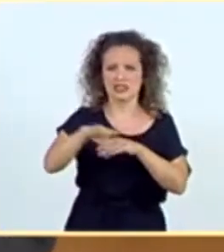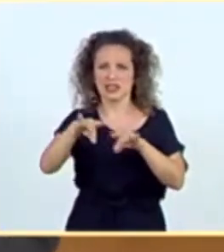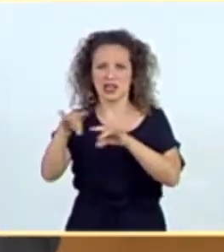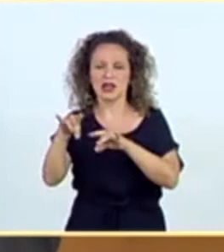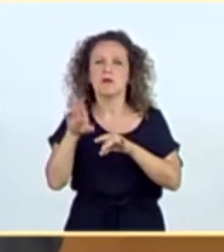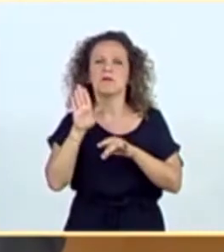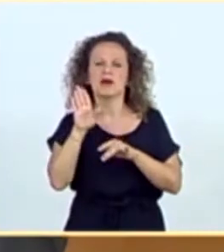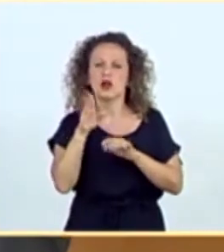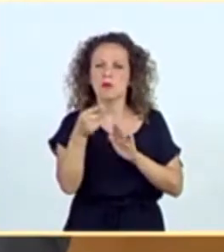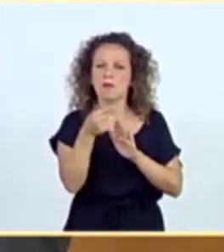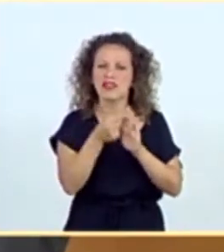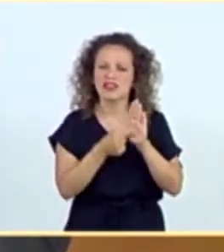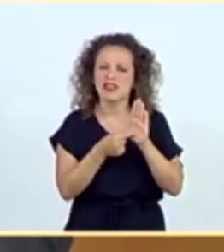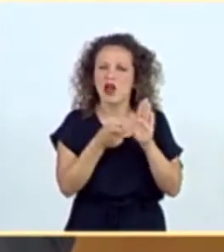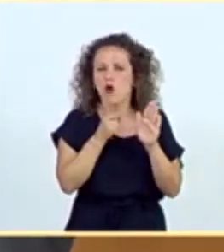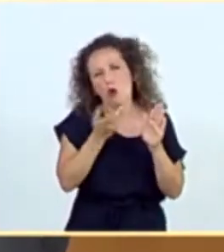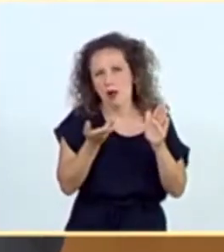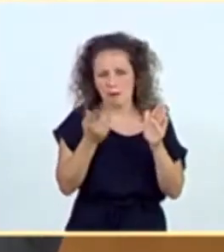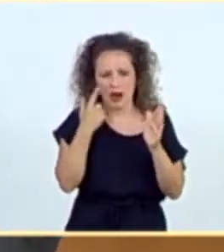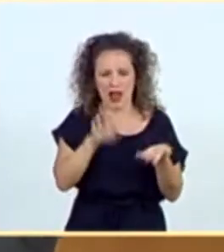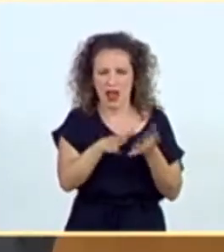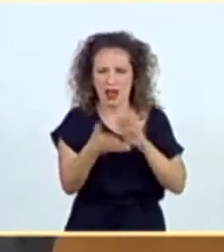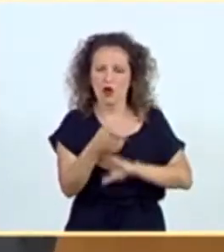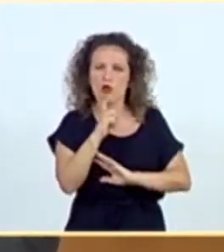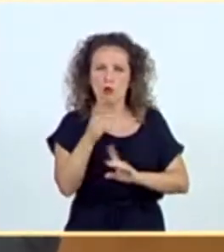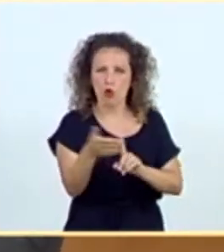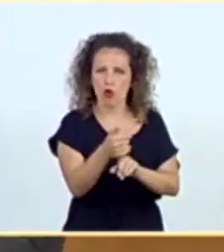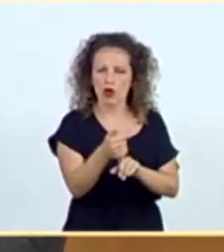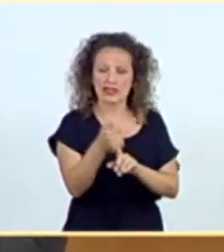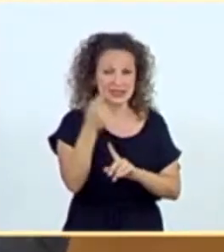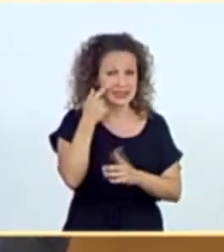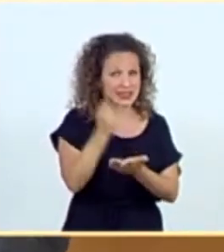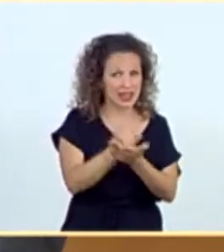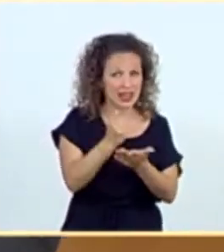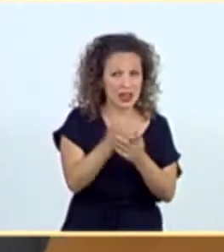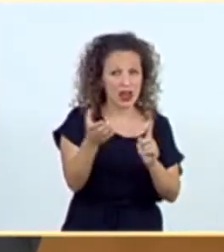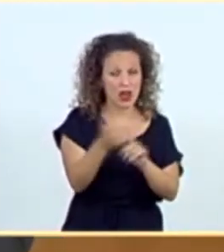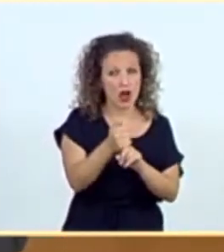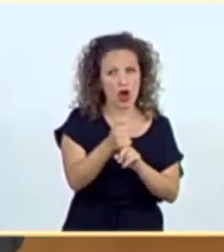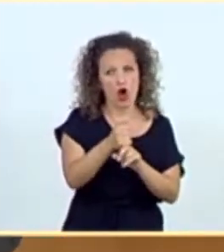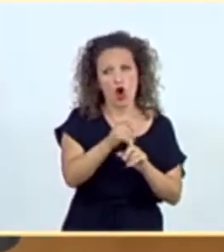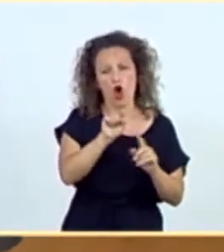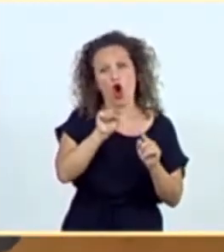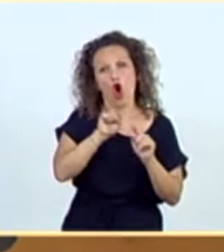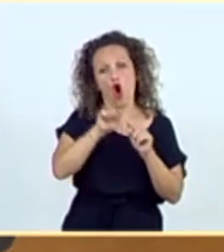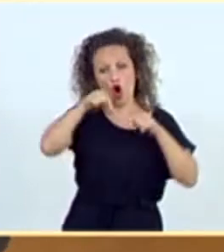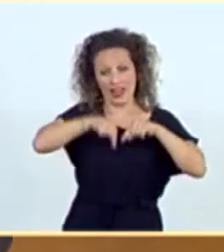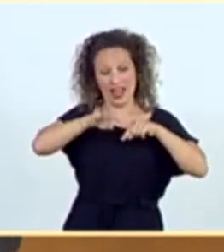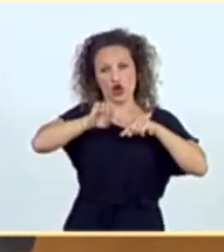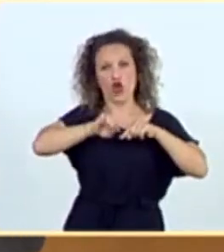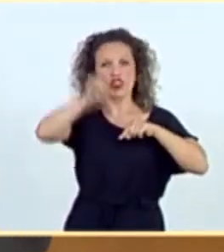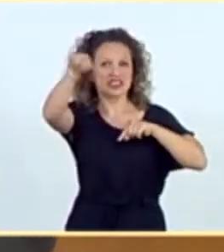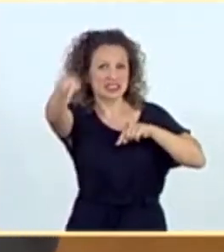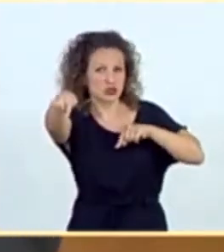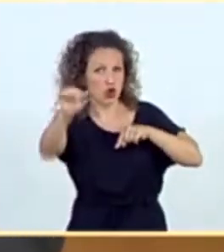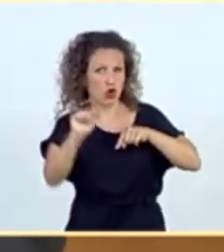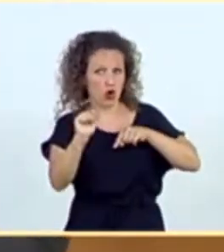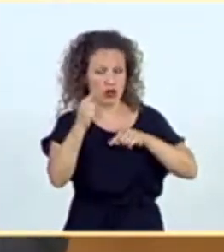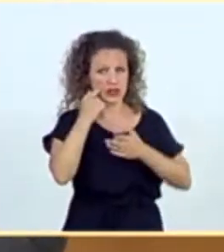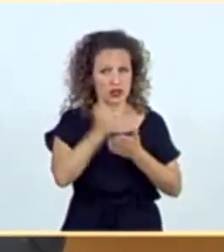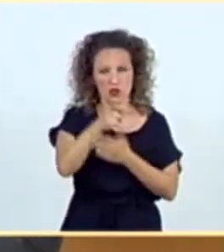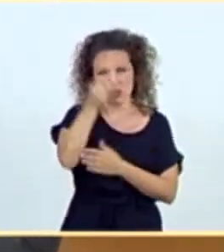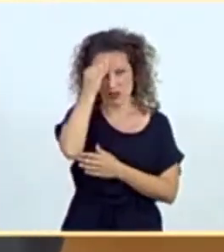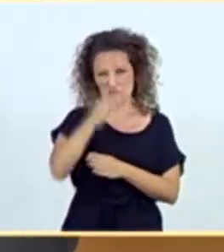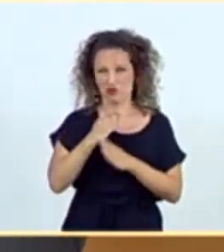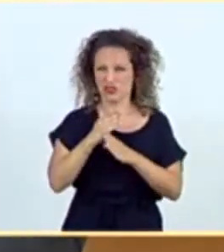casos importados? ¿Deben hacerse test diagnósticos de asintomáticos en origen o destino? ¿Usted cree realmente que es suficiente una